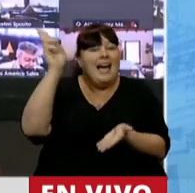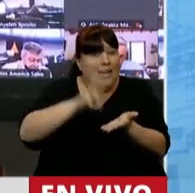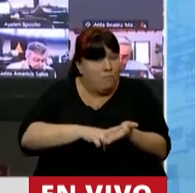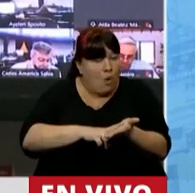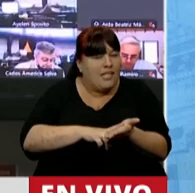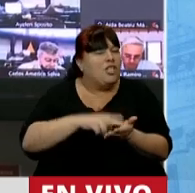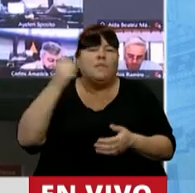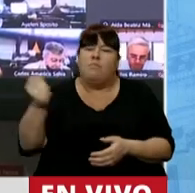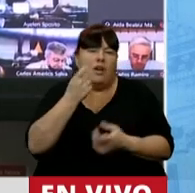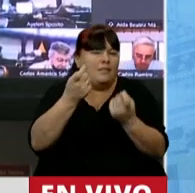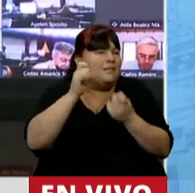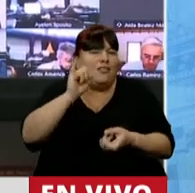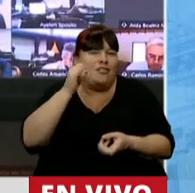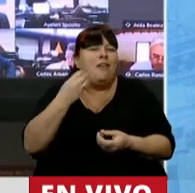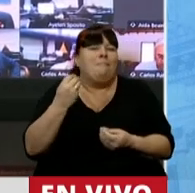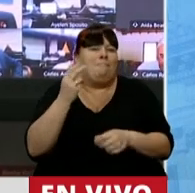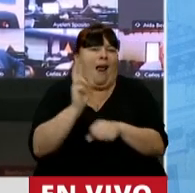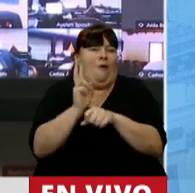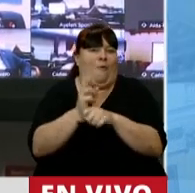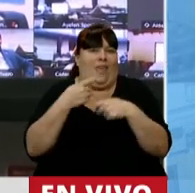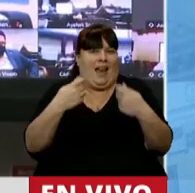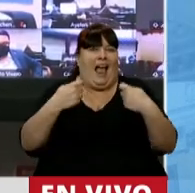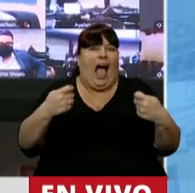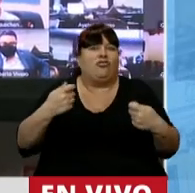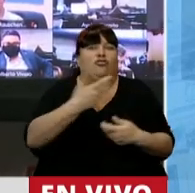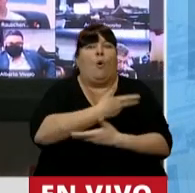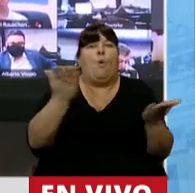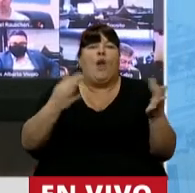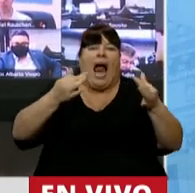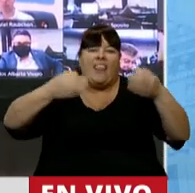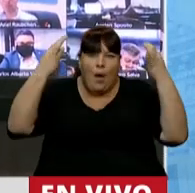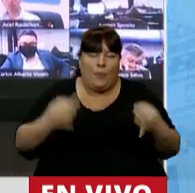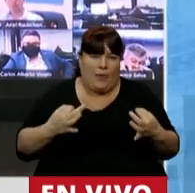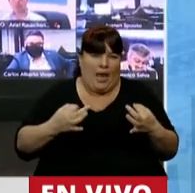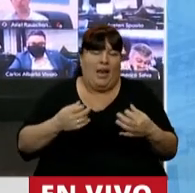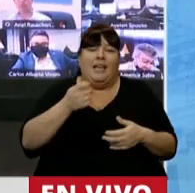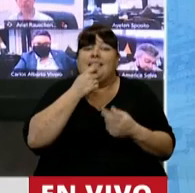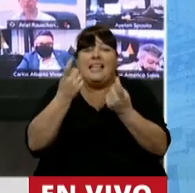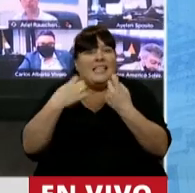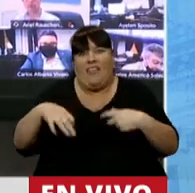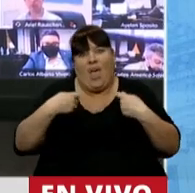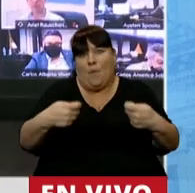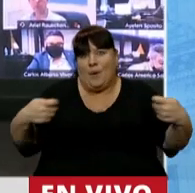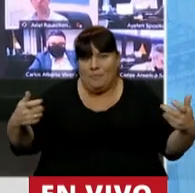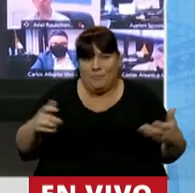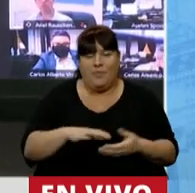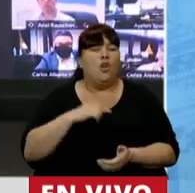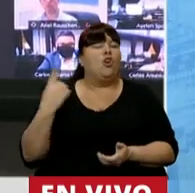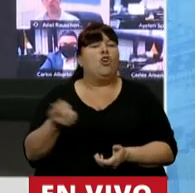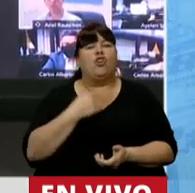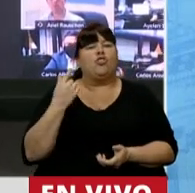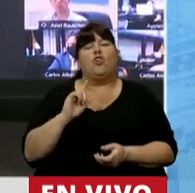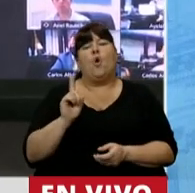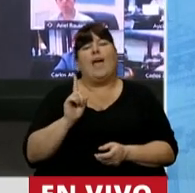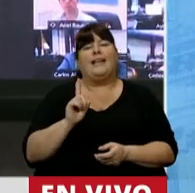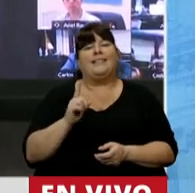son esenciales para poder sostener un gasto público de calidad y en la medida que se necesita. Nosotros no